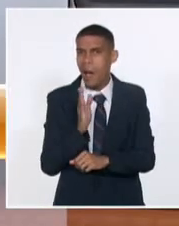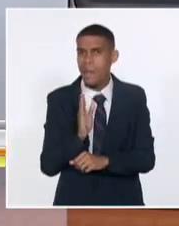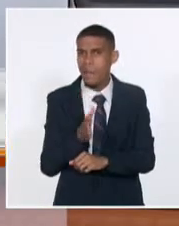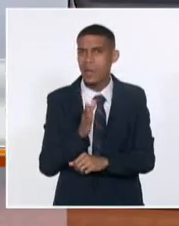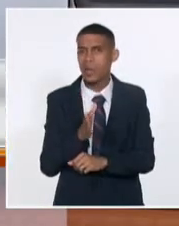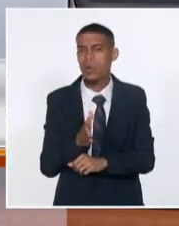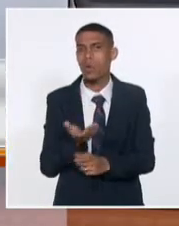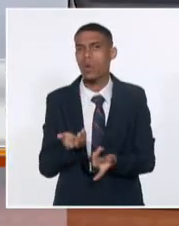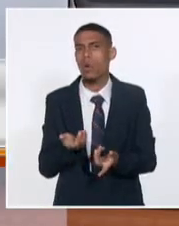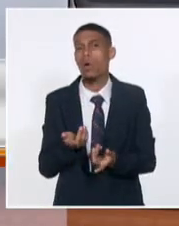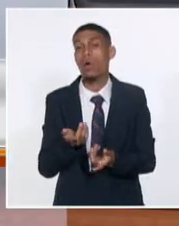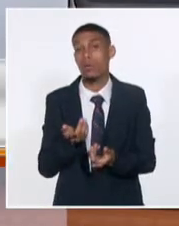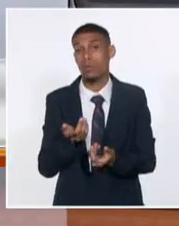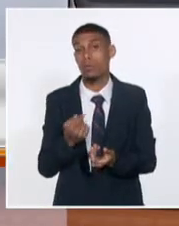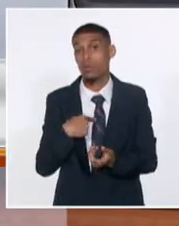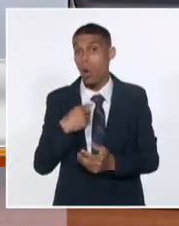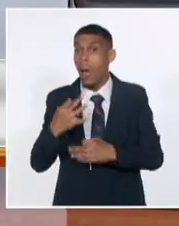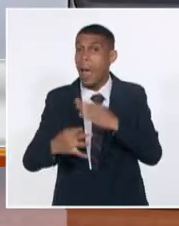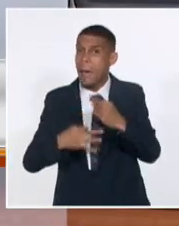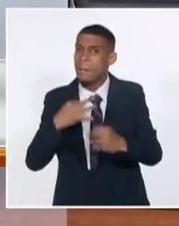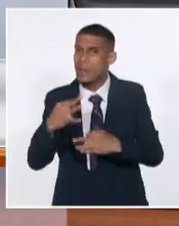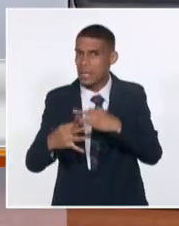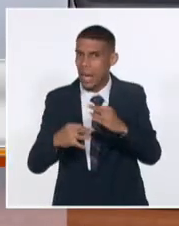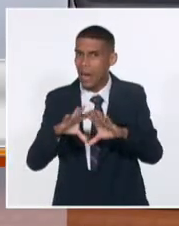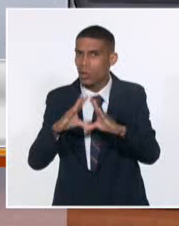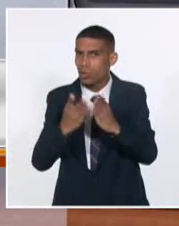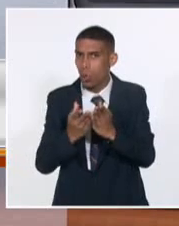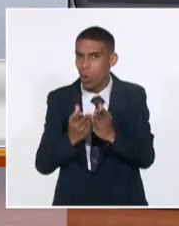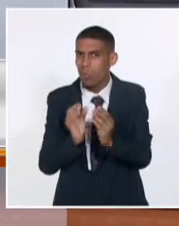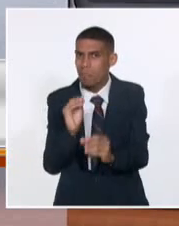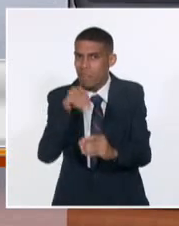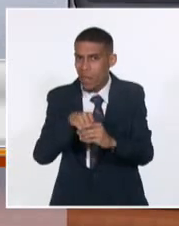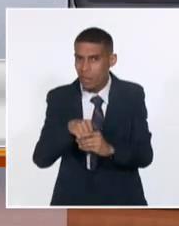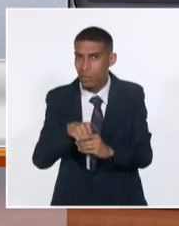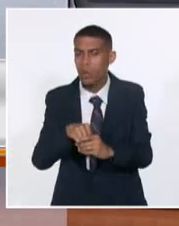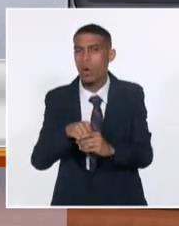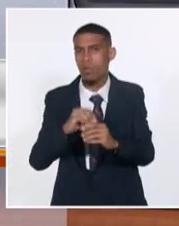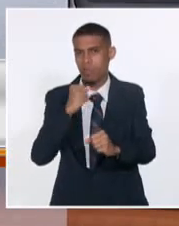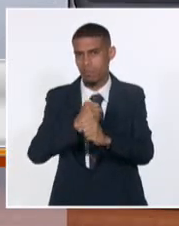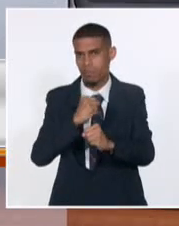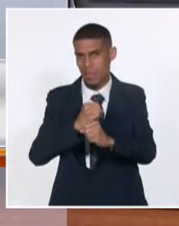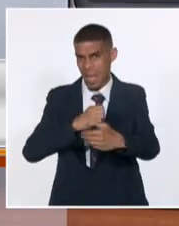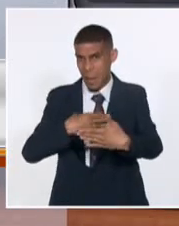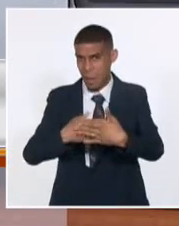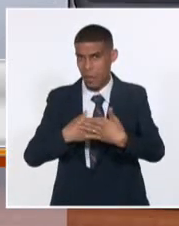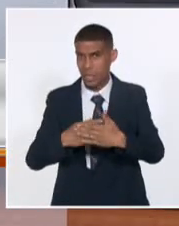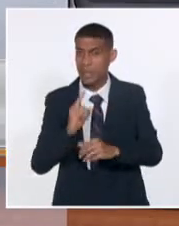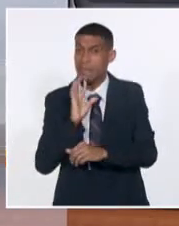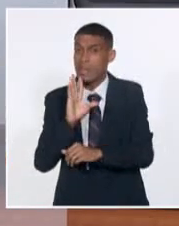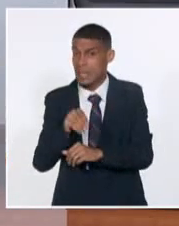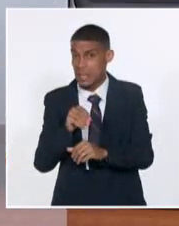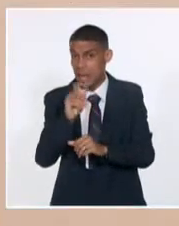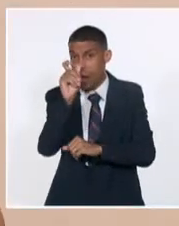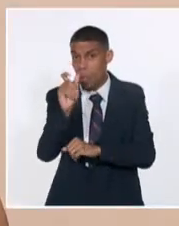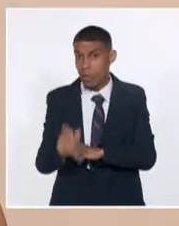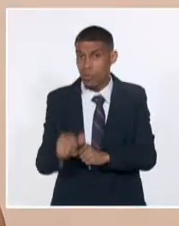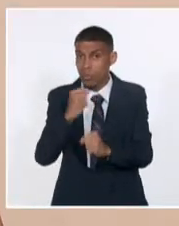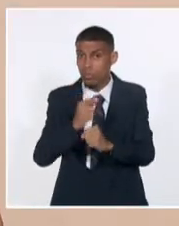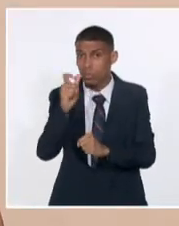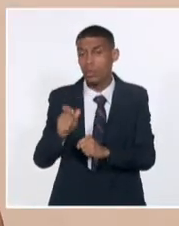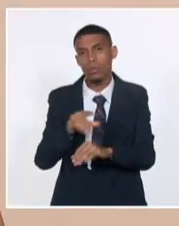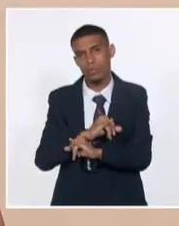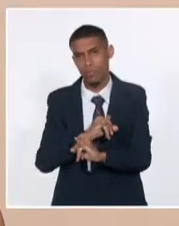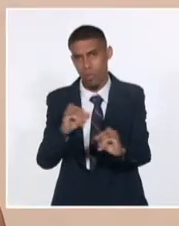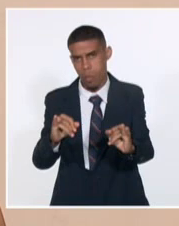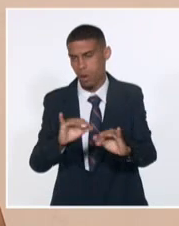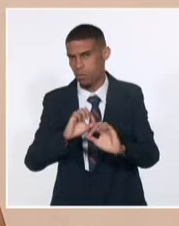lo que está pasando ahí adentro de la base de supertanqueros. Hay que decirle a las personas, hay que informarlas. Fue realmente